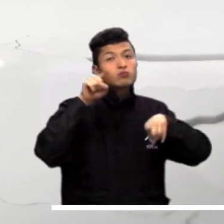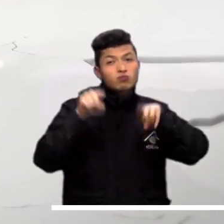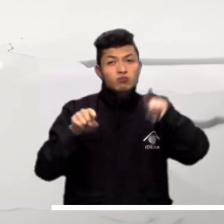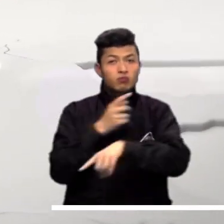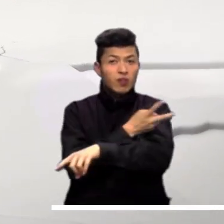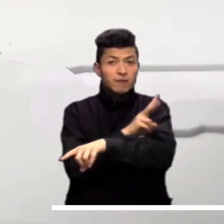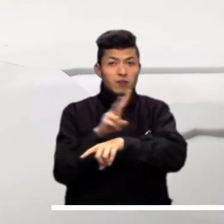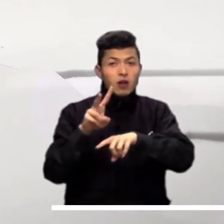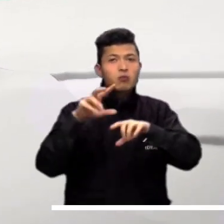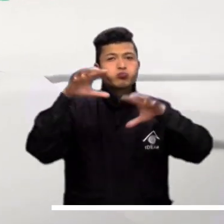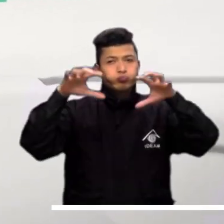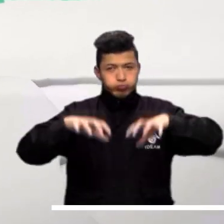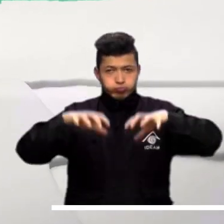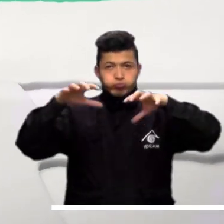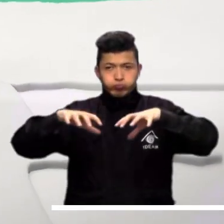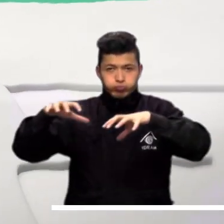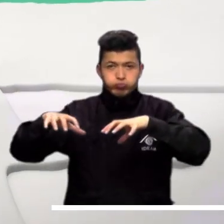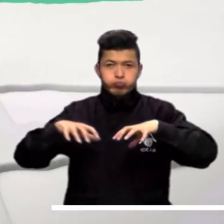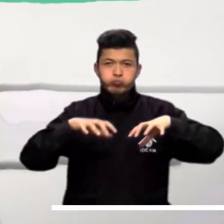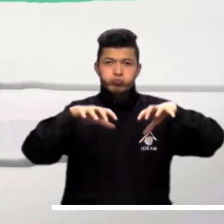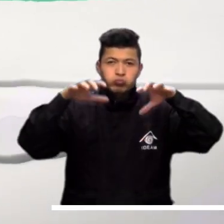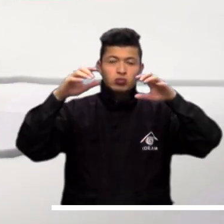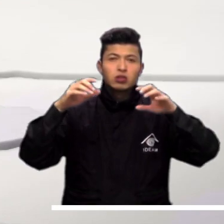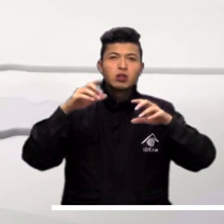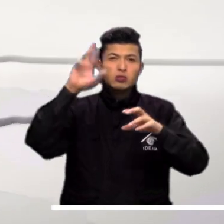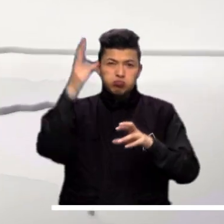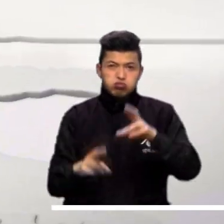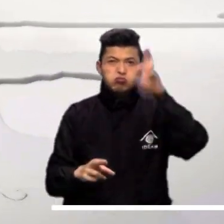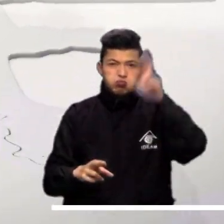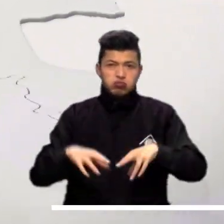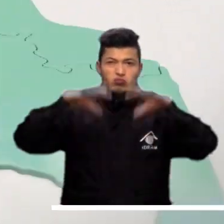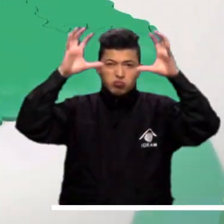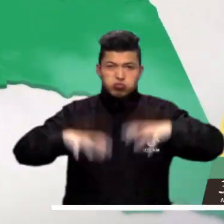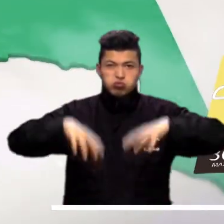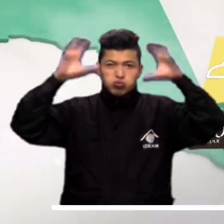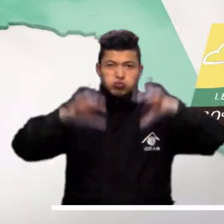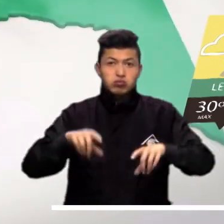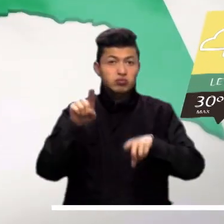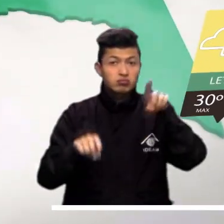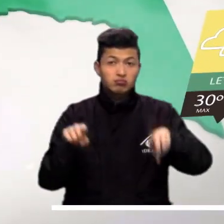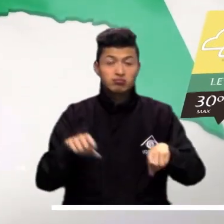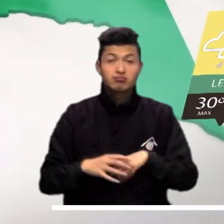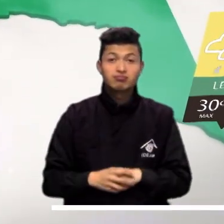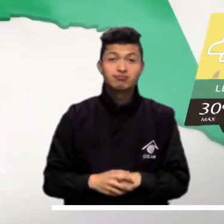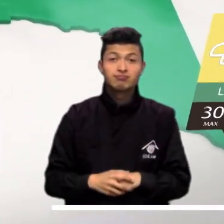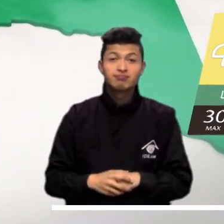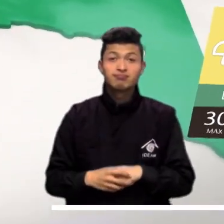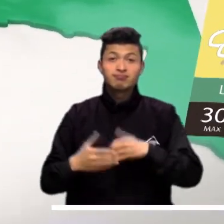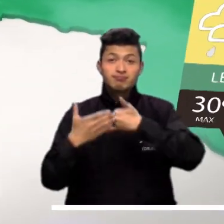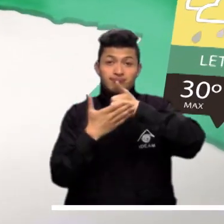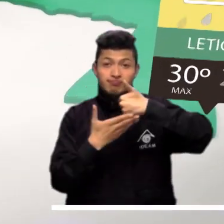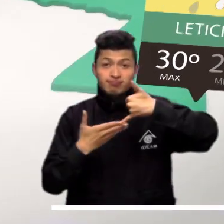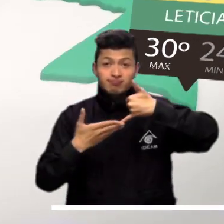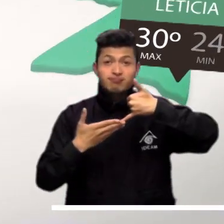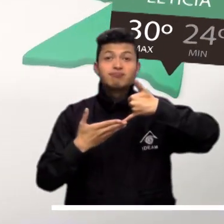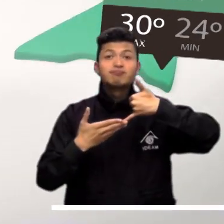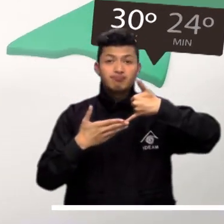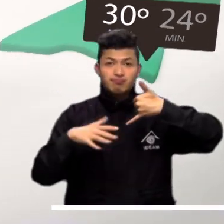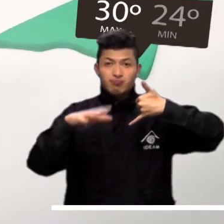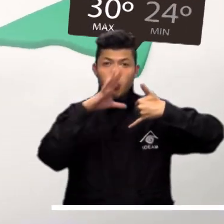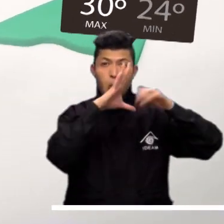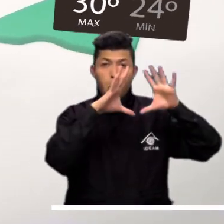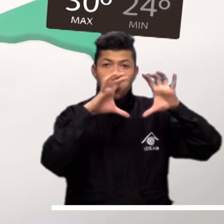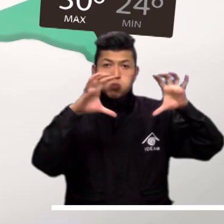Sin embargo, en sectores de bichada se pueden presentar lluvias intensas, quizá con tormentas eléctricas. En la región amazónica se observa una